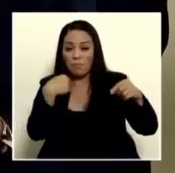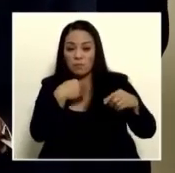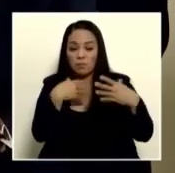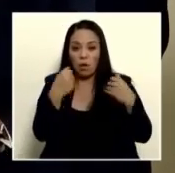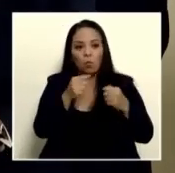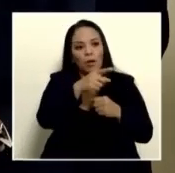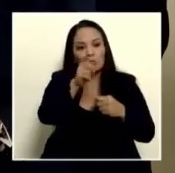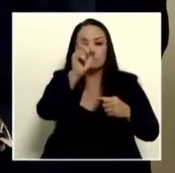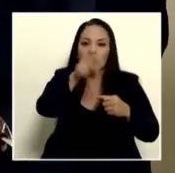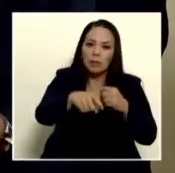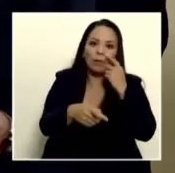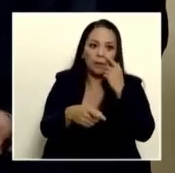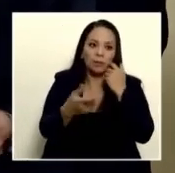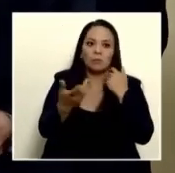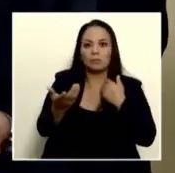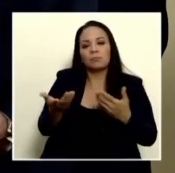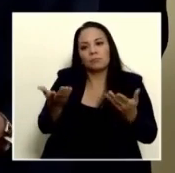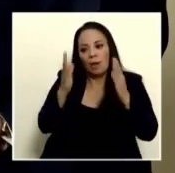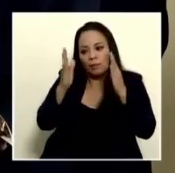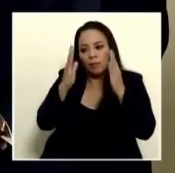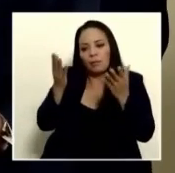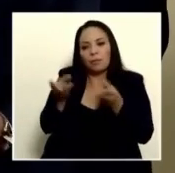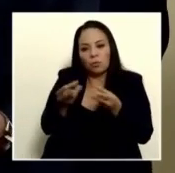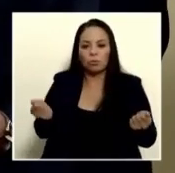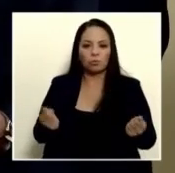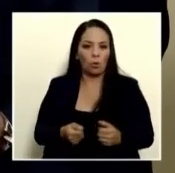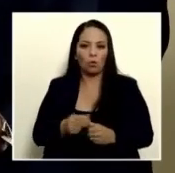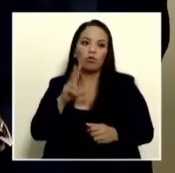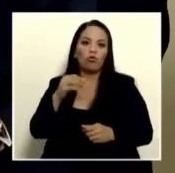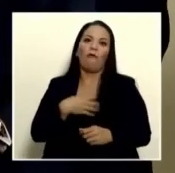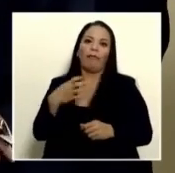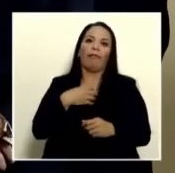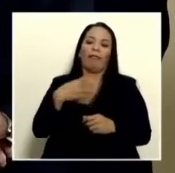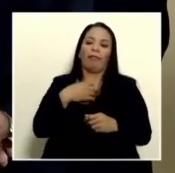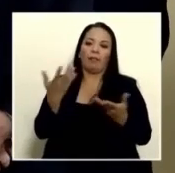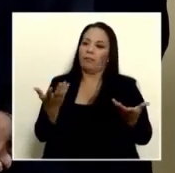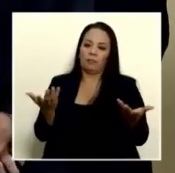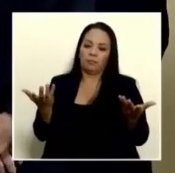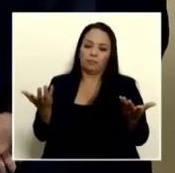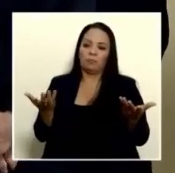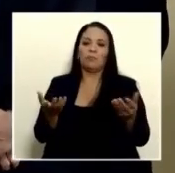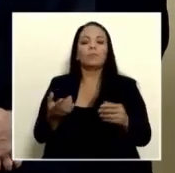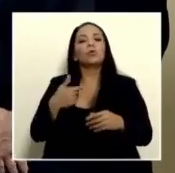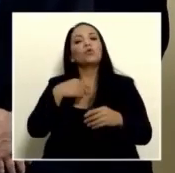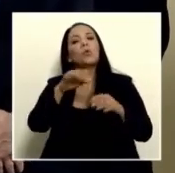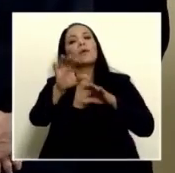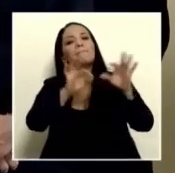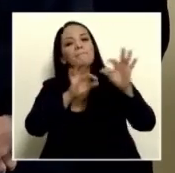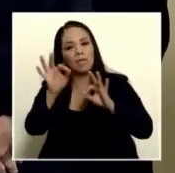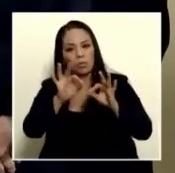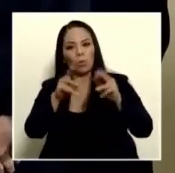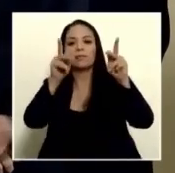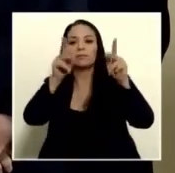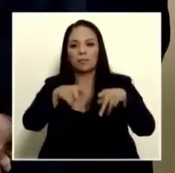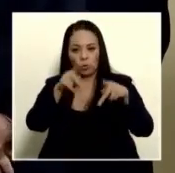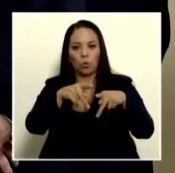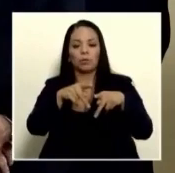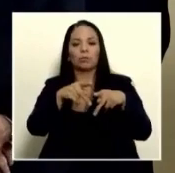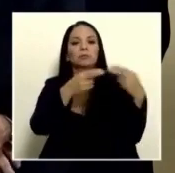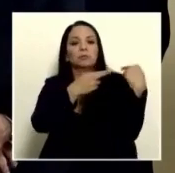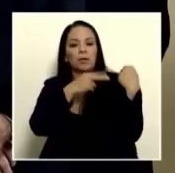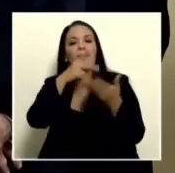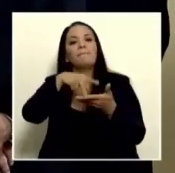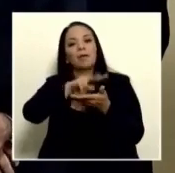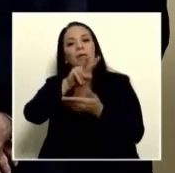hablar un poquito mal sobre ella. Entonces, eso no es adecuado. Los invito a los señores de Parque Viva a presentar